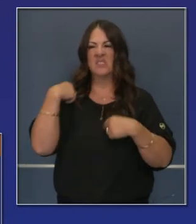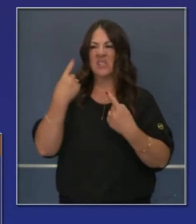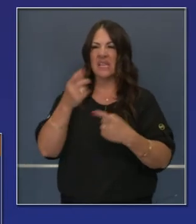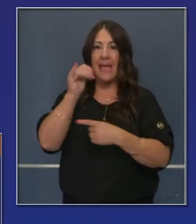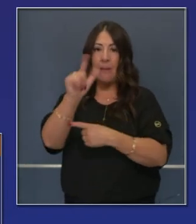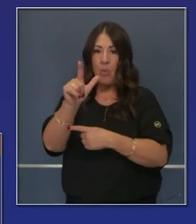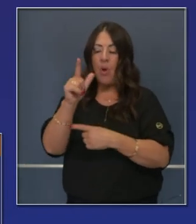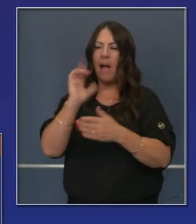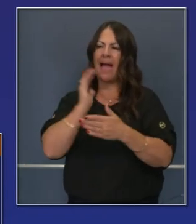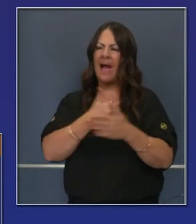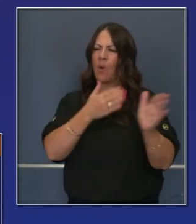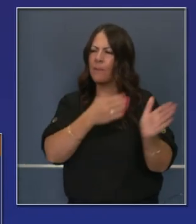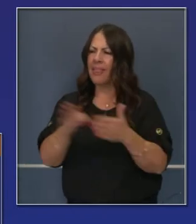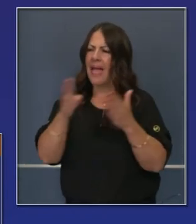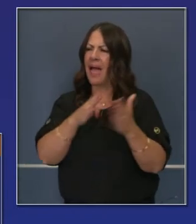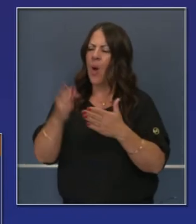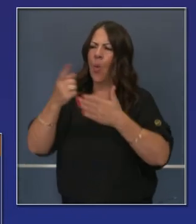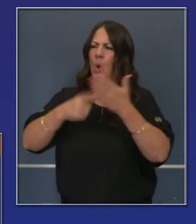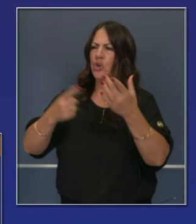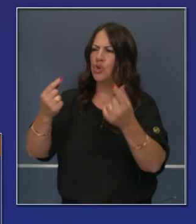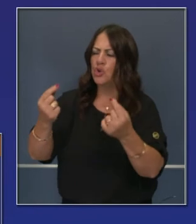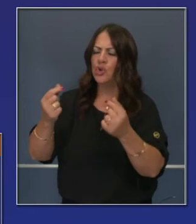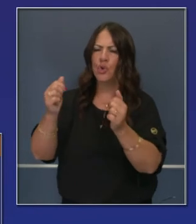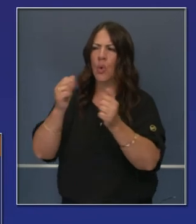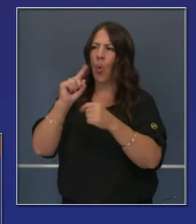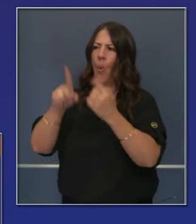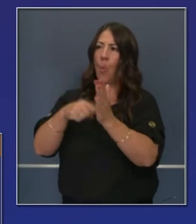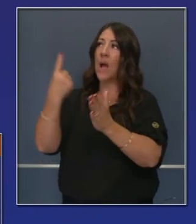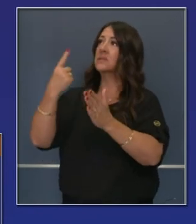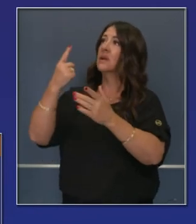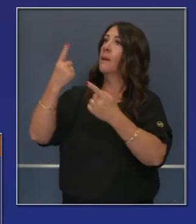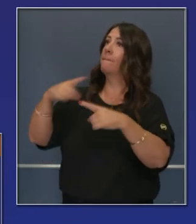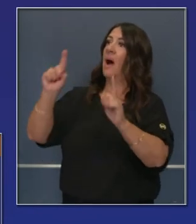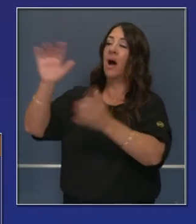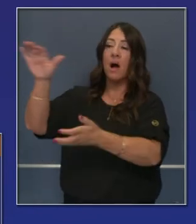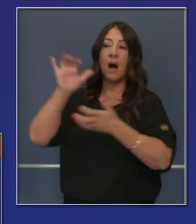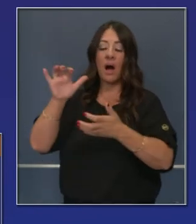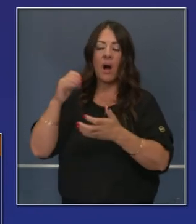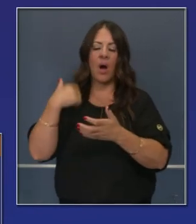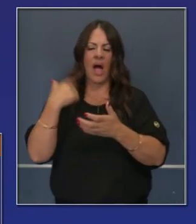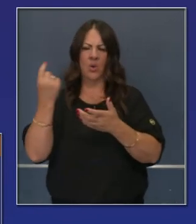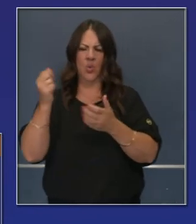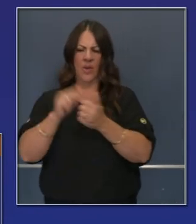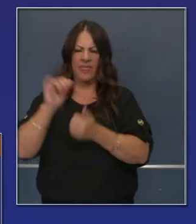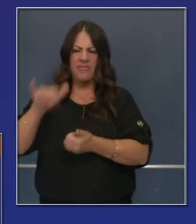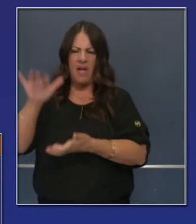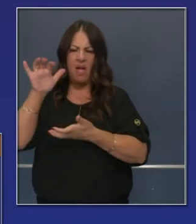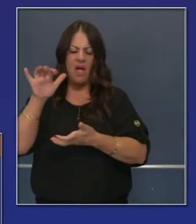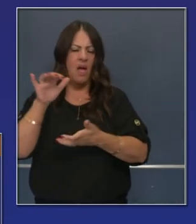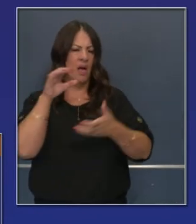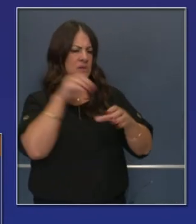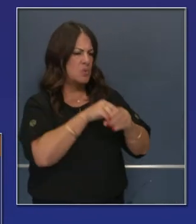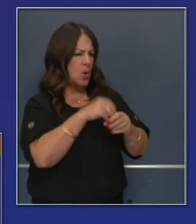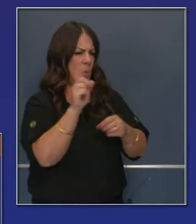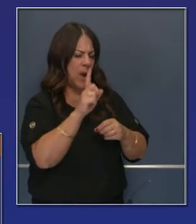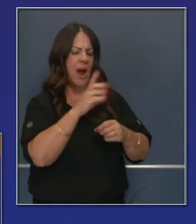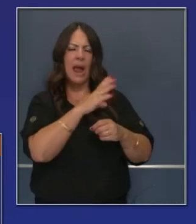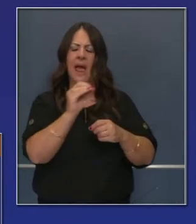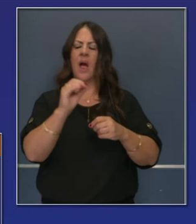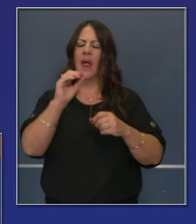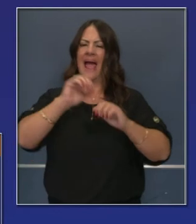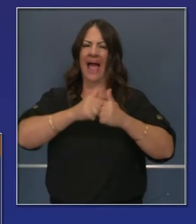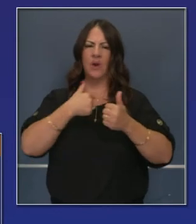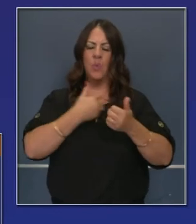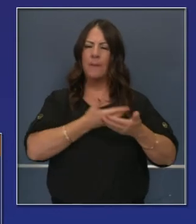trabajo interno que hemos juntado en abril para la distribución de las vacunas. Estos son los expertos, esta gente entiende cómo